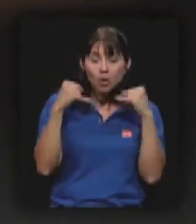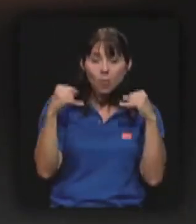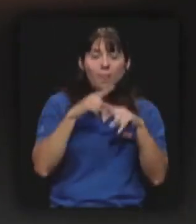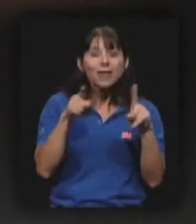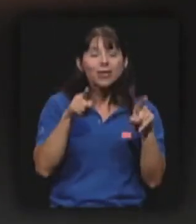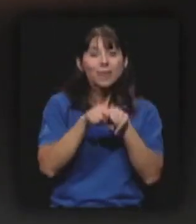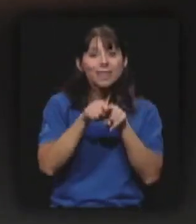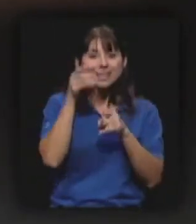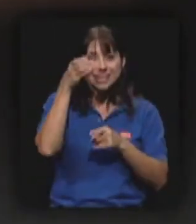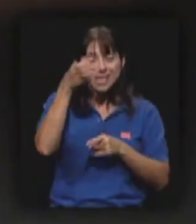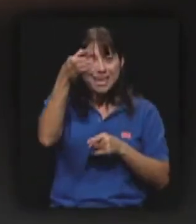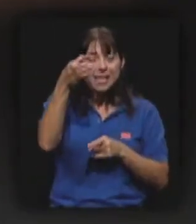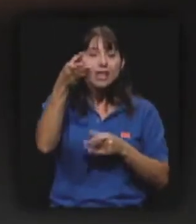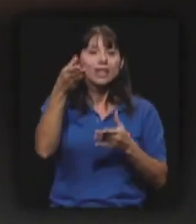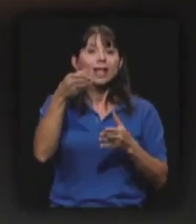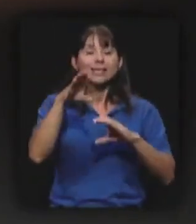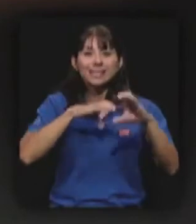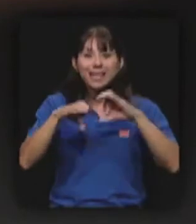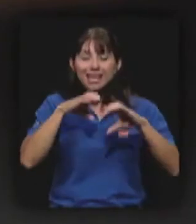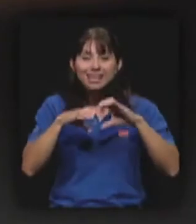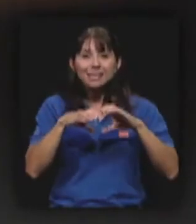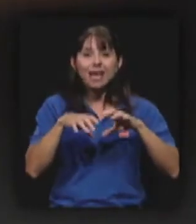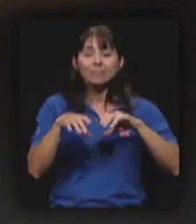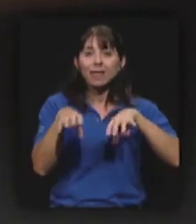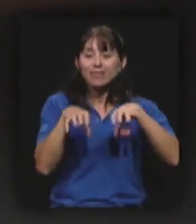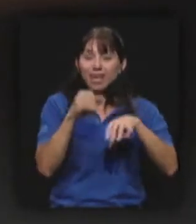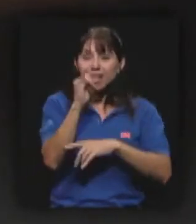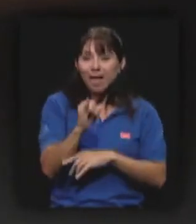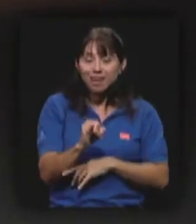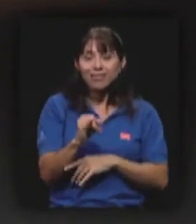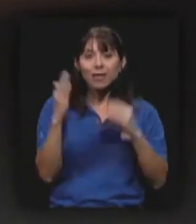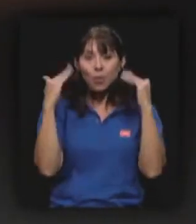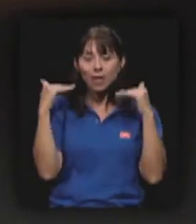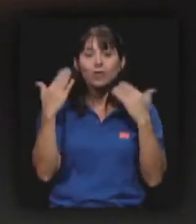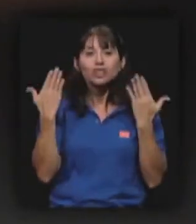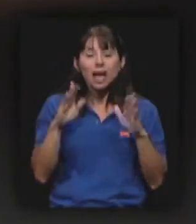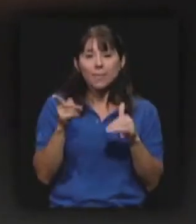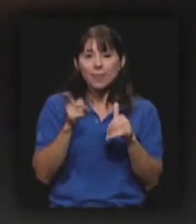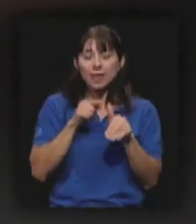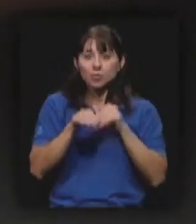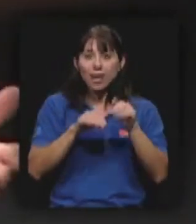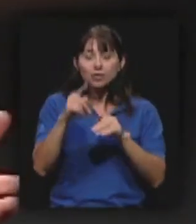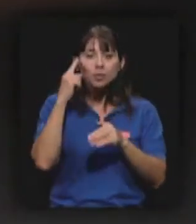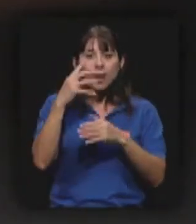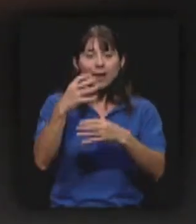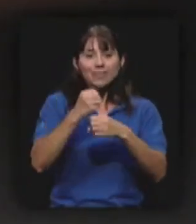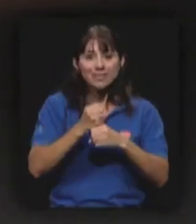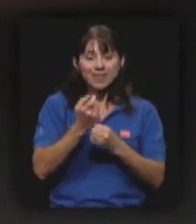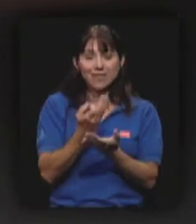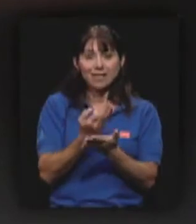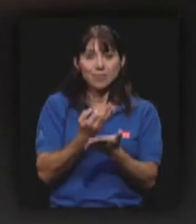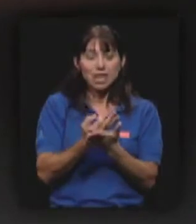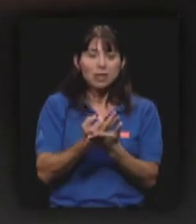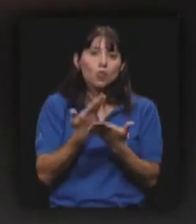tecnología coreana. Y hemos dado ya los primeros pasos para recibir el financiamiento, por lo menos parcial,